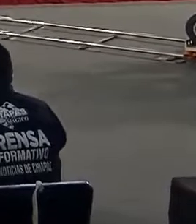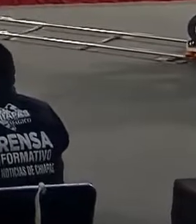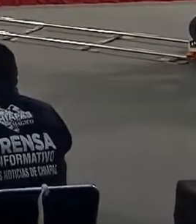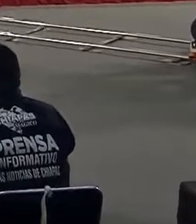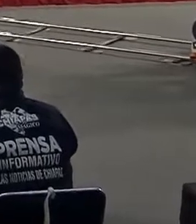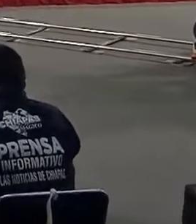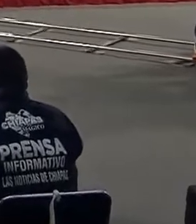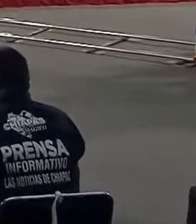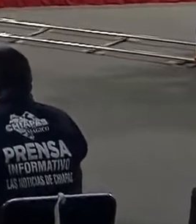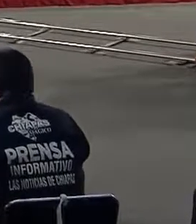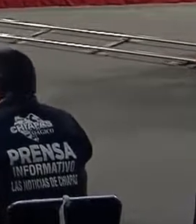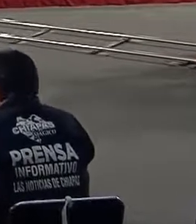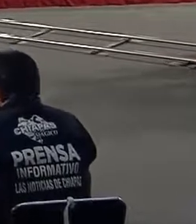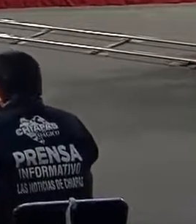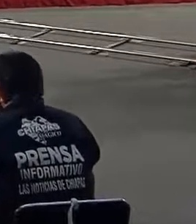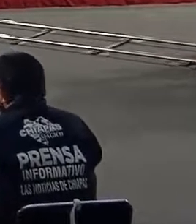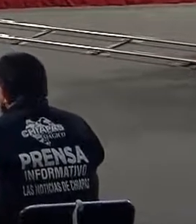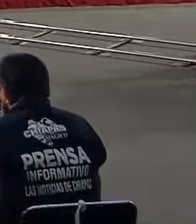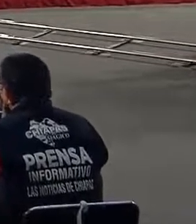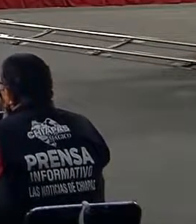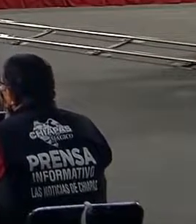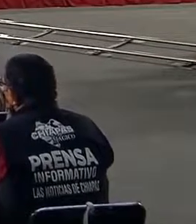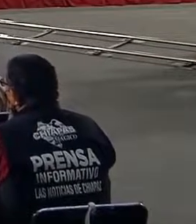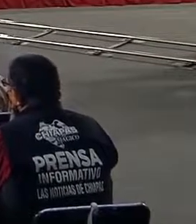siendo un ilegal.